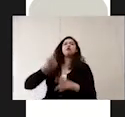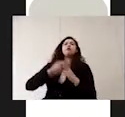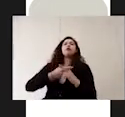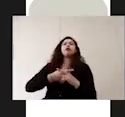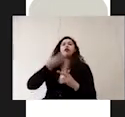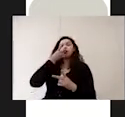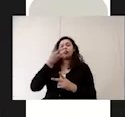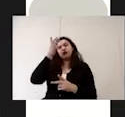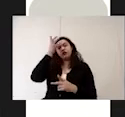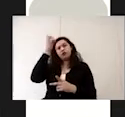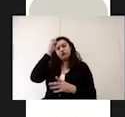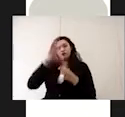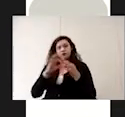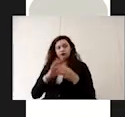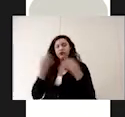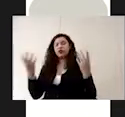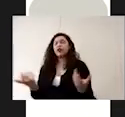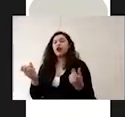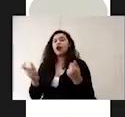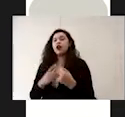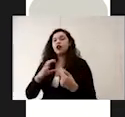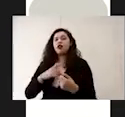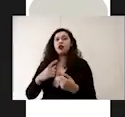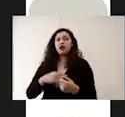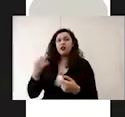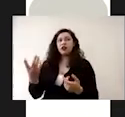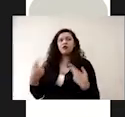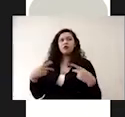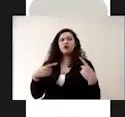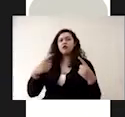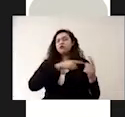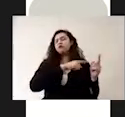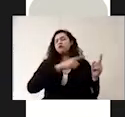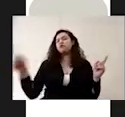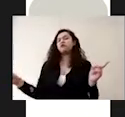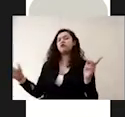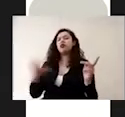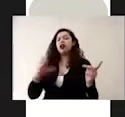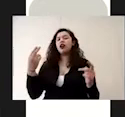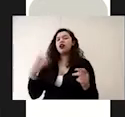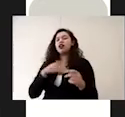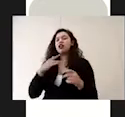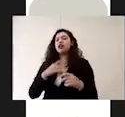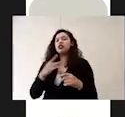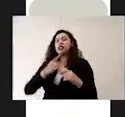conceptos básicos un caso sospechoso es cualquier persona que presente algún síntoma